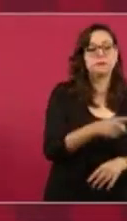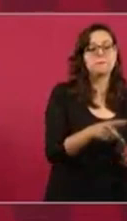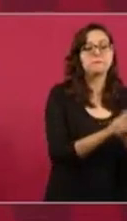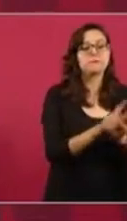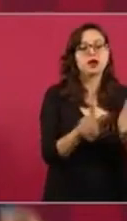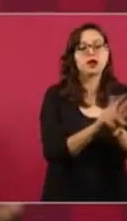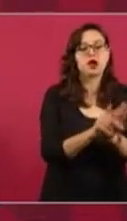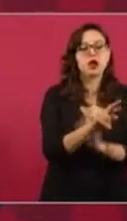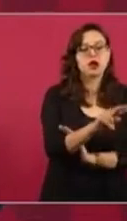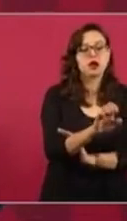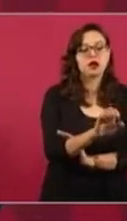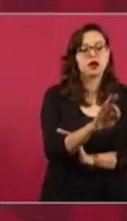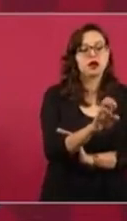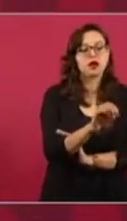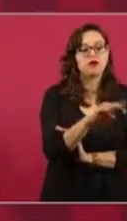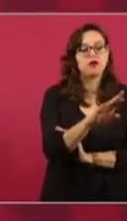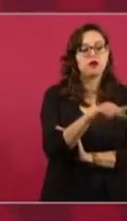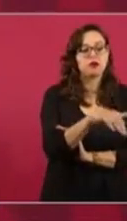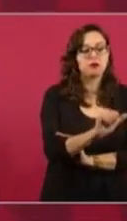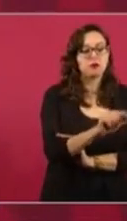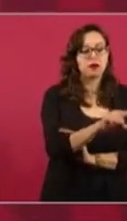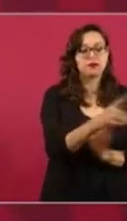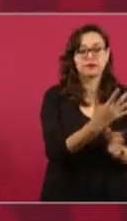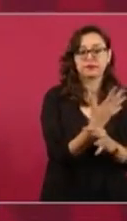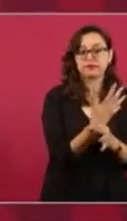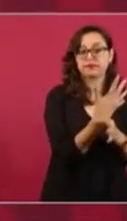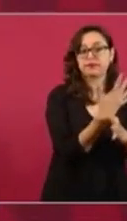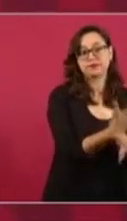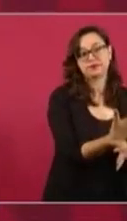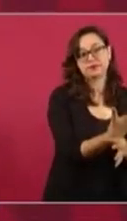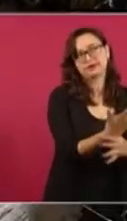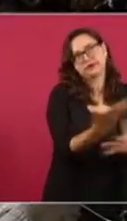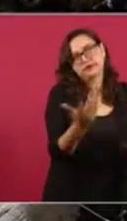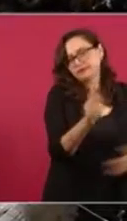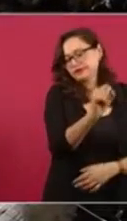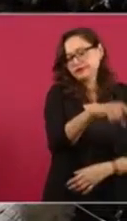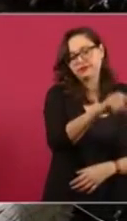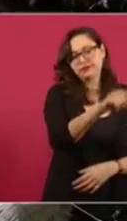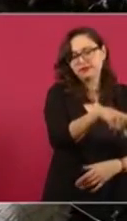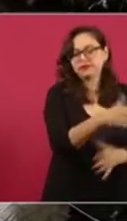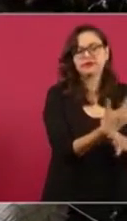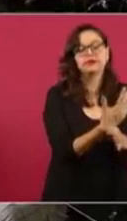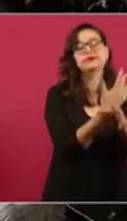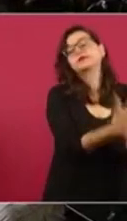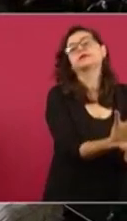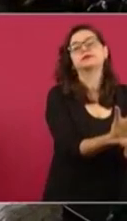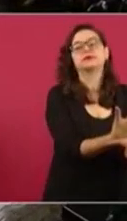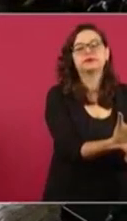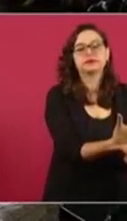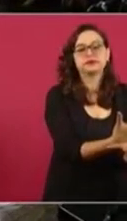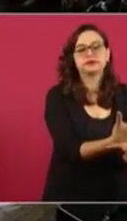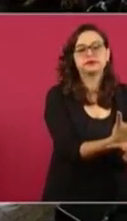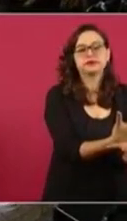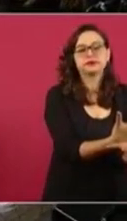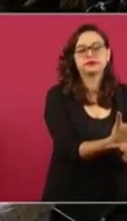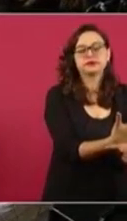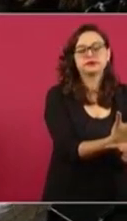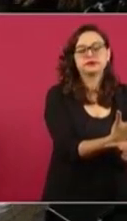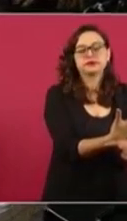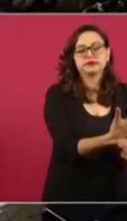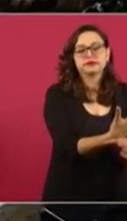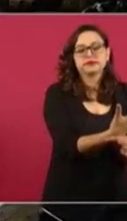habló de que se habían